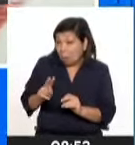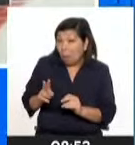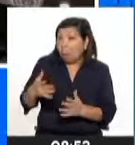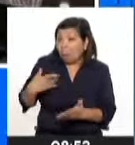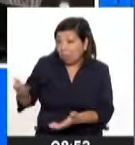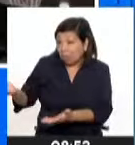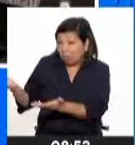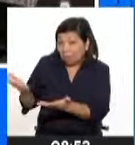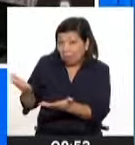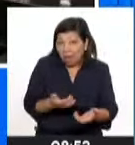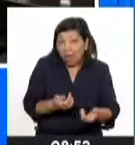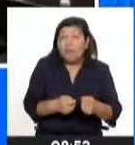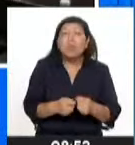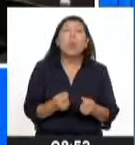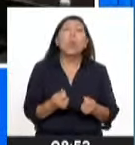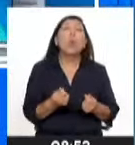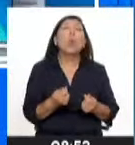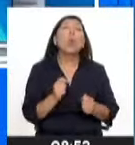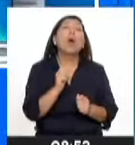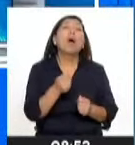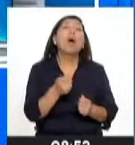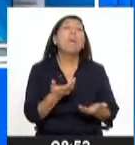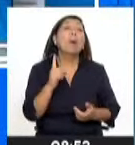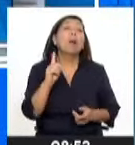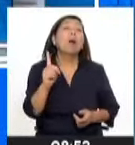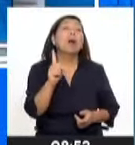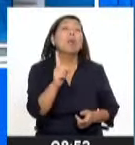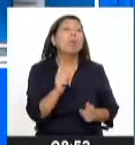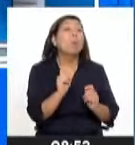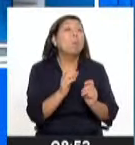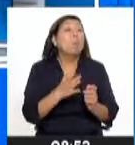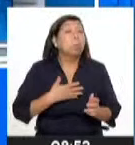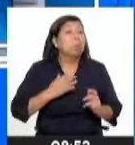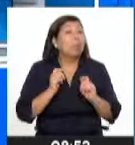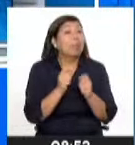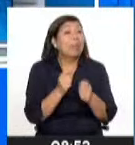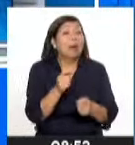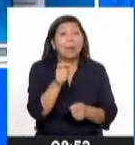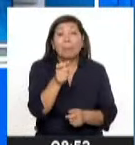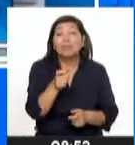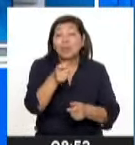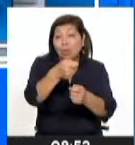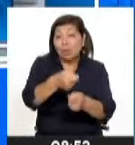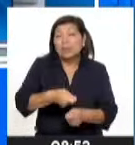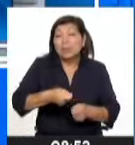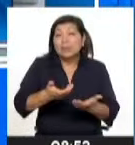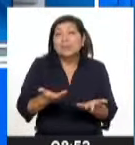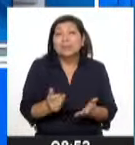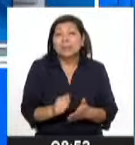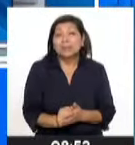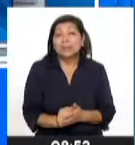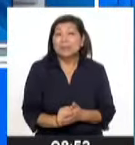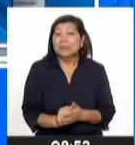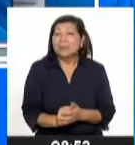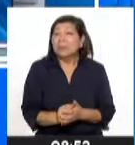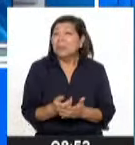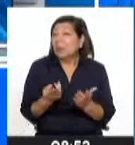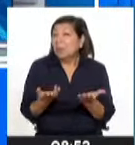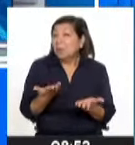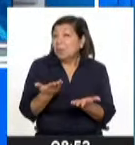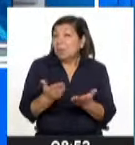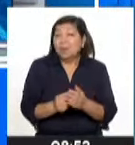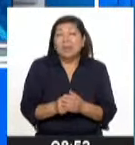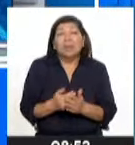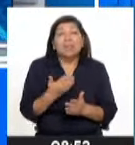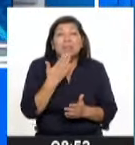lo puedan vender. ¿Cuál es el monto que se ha estimado o se ha calculado que podría entregarse a los agricultores que queden